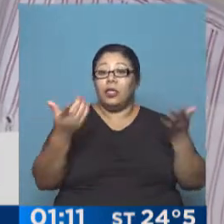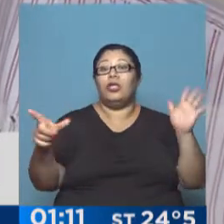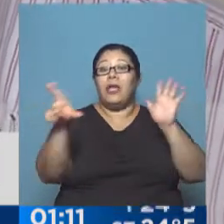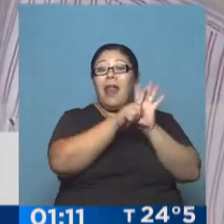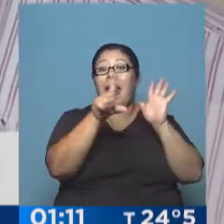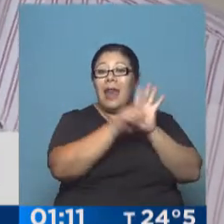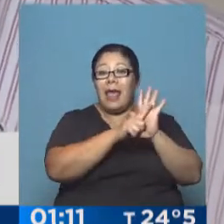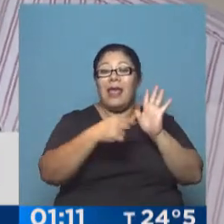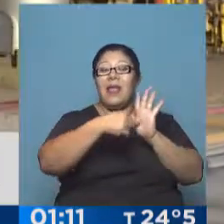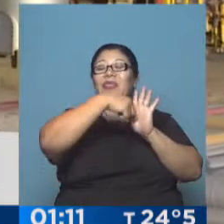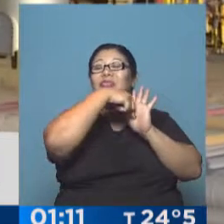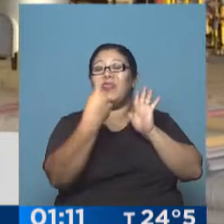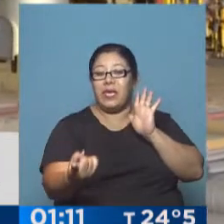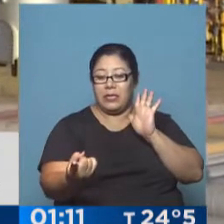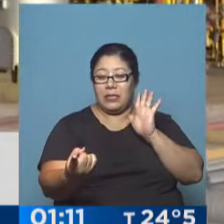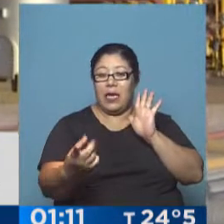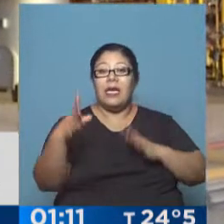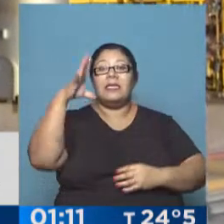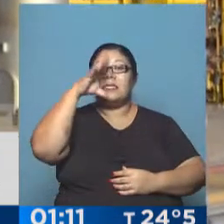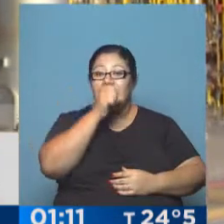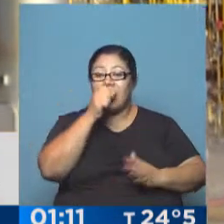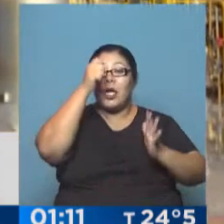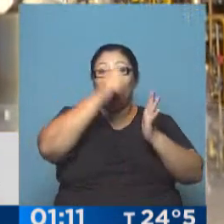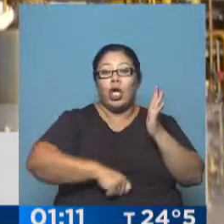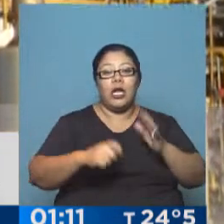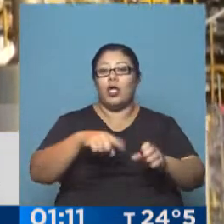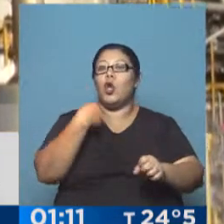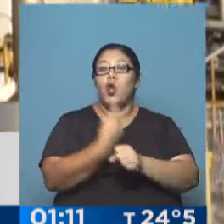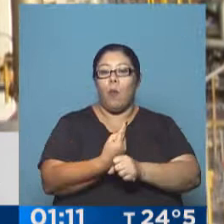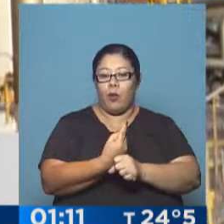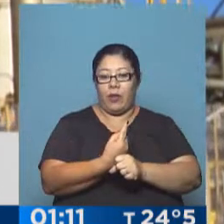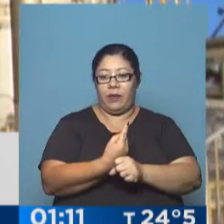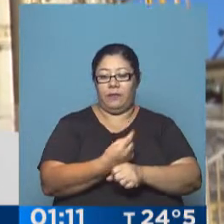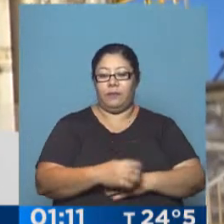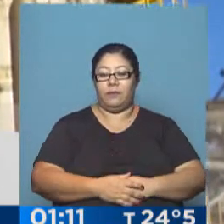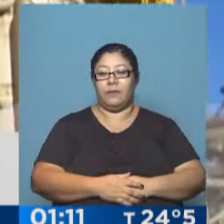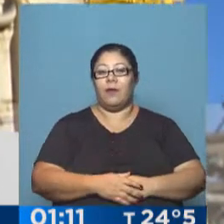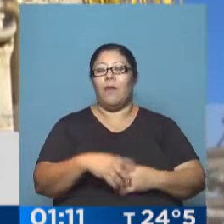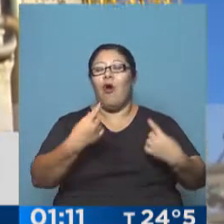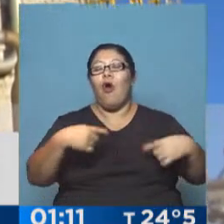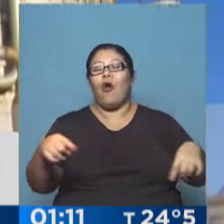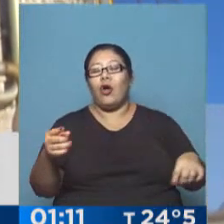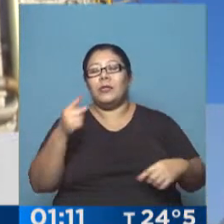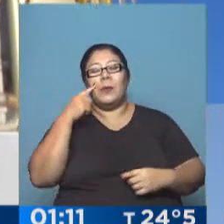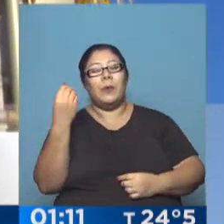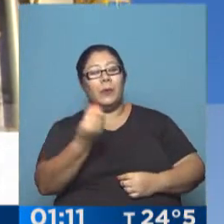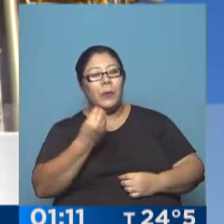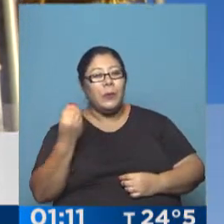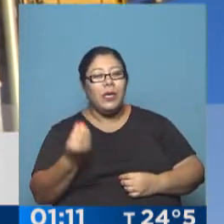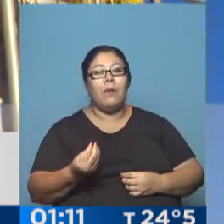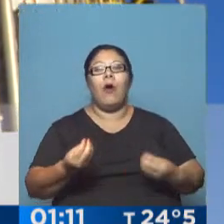y no puede mantener secreto ninguno. Esas son picardías para hacer